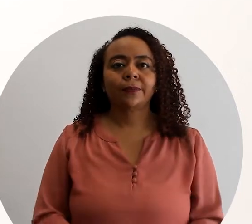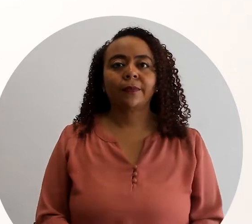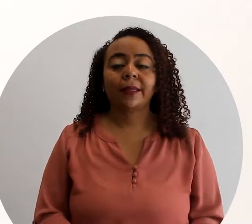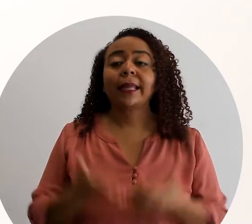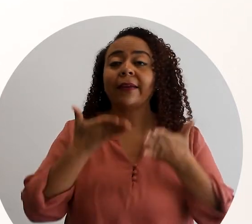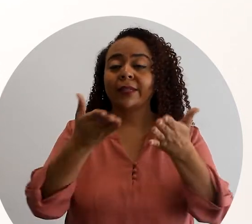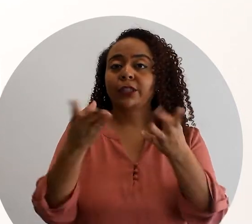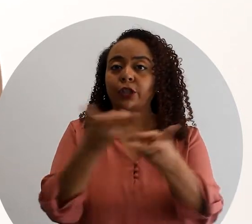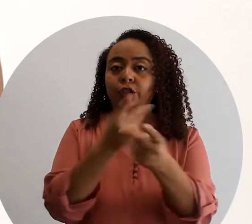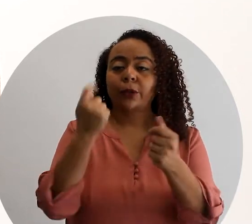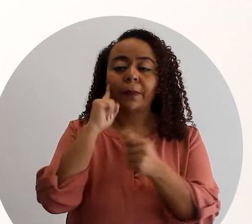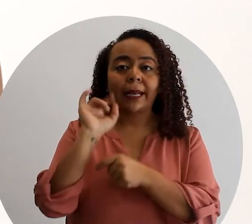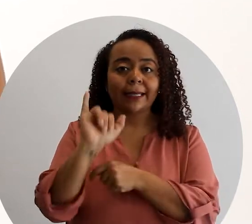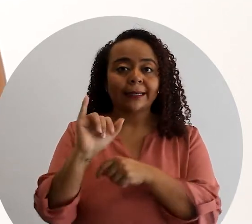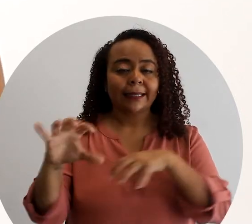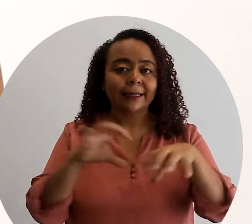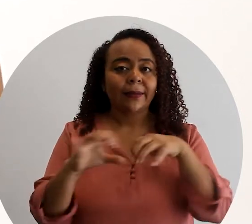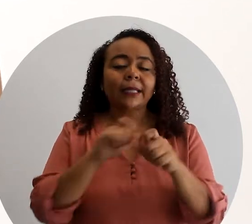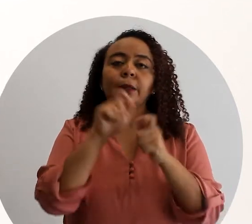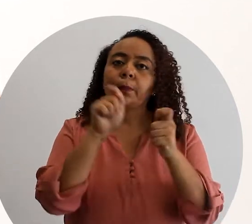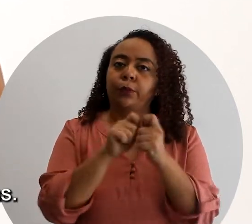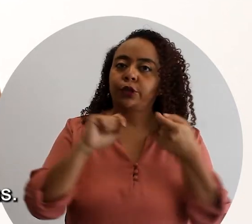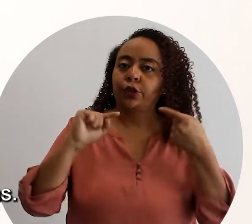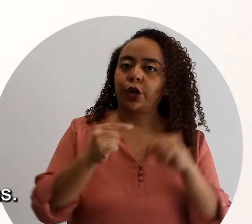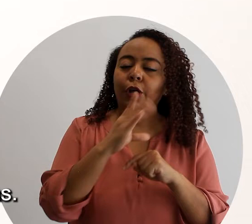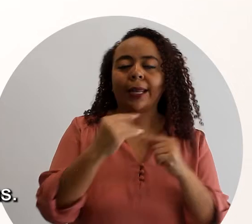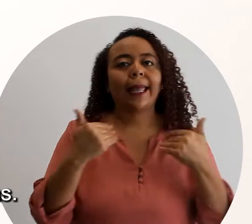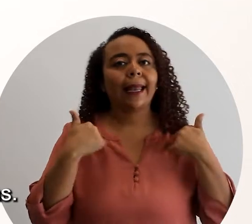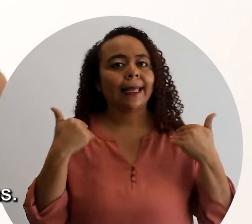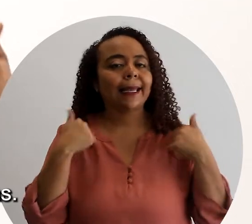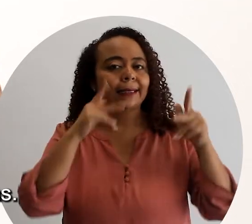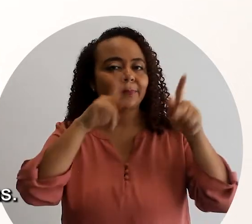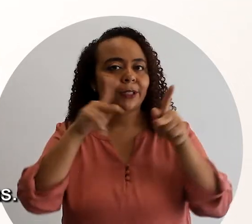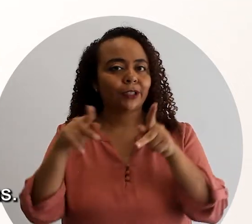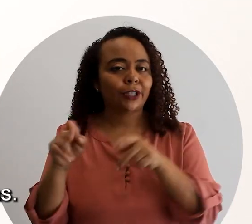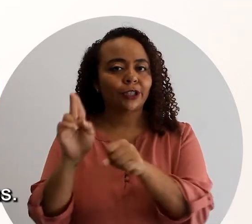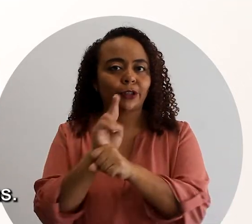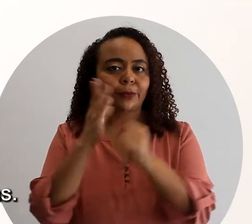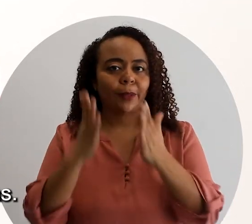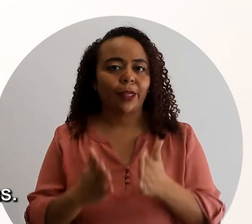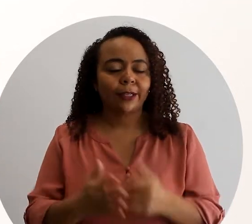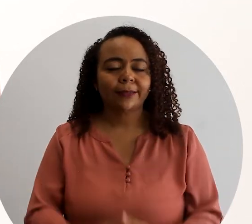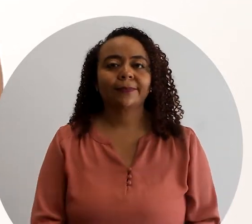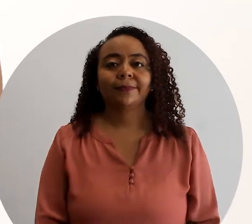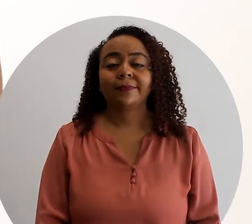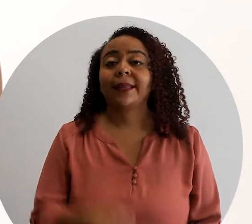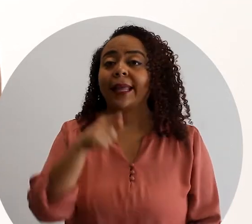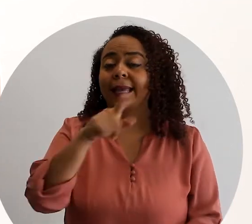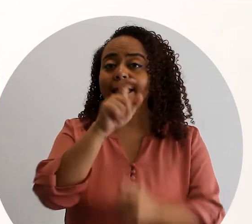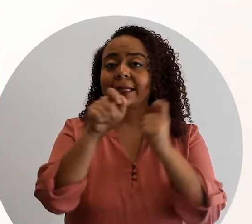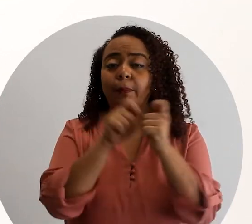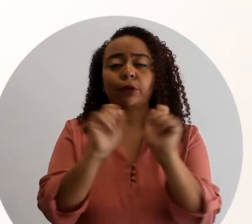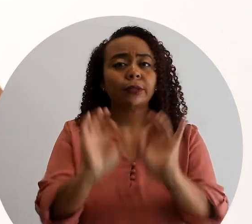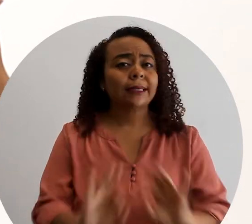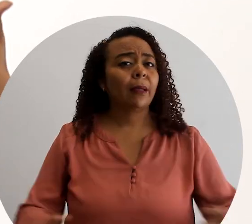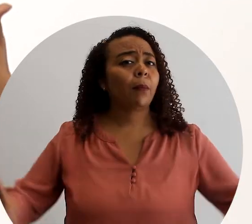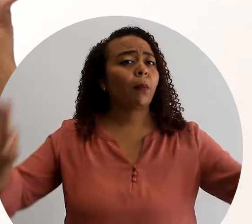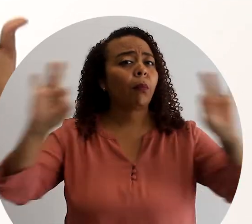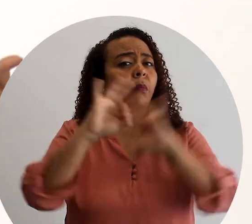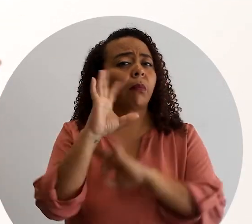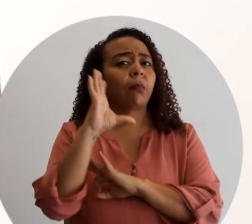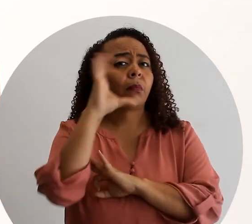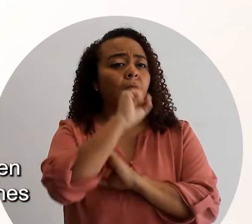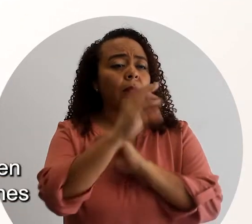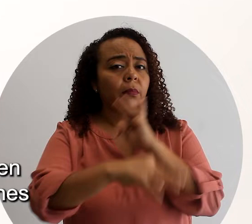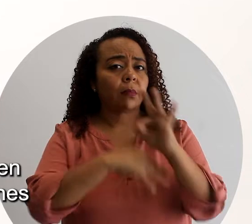ofrecen una solución a las actividades, puntos de dolor y alegrías de las personas consumidoras. En este punto, es importante